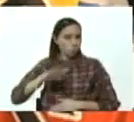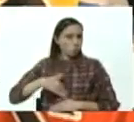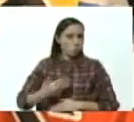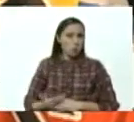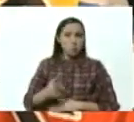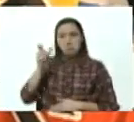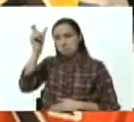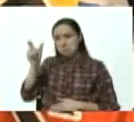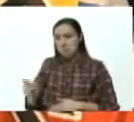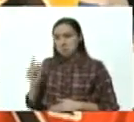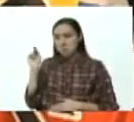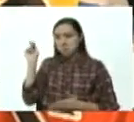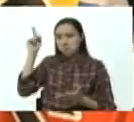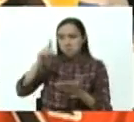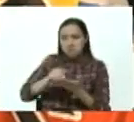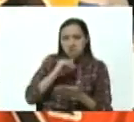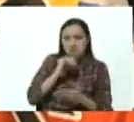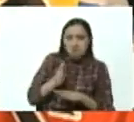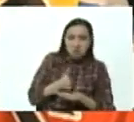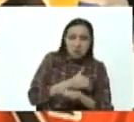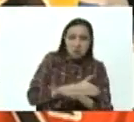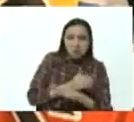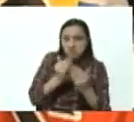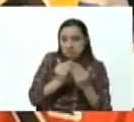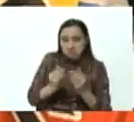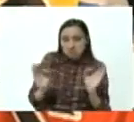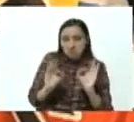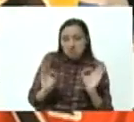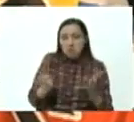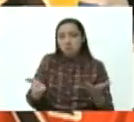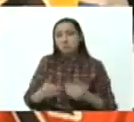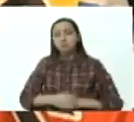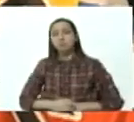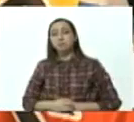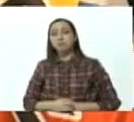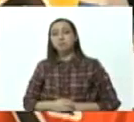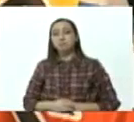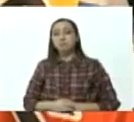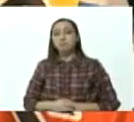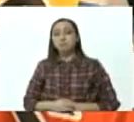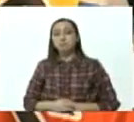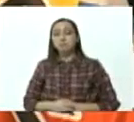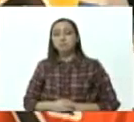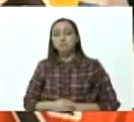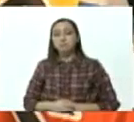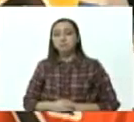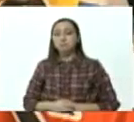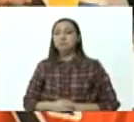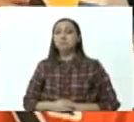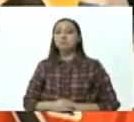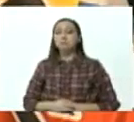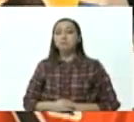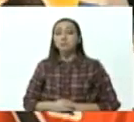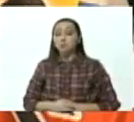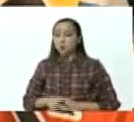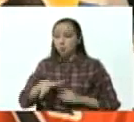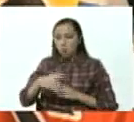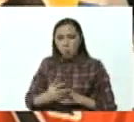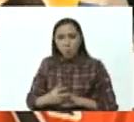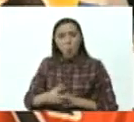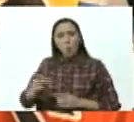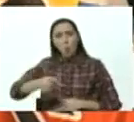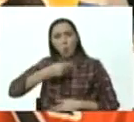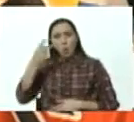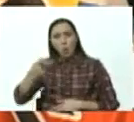venga desinformado es un clima político que habla